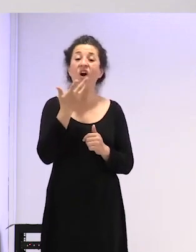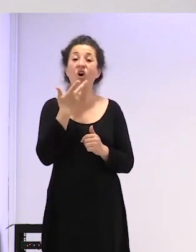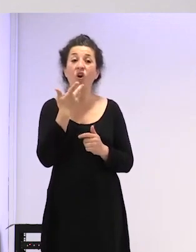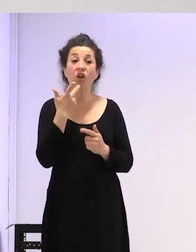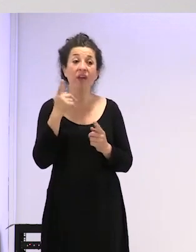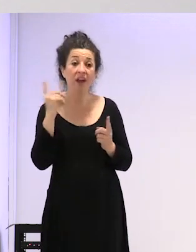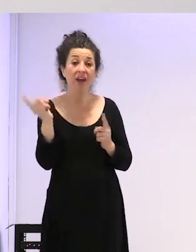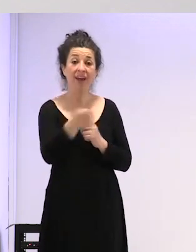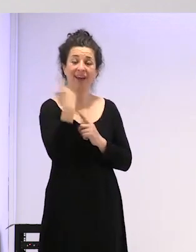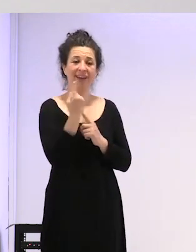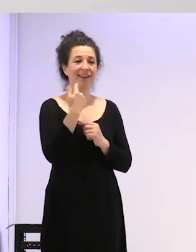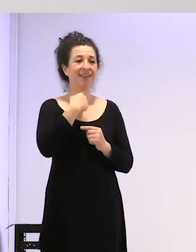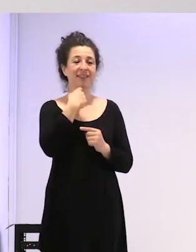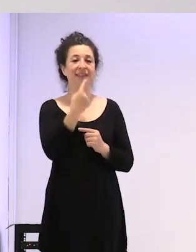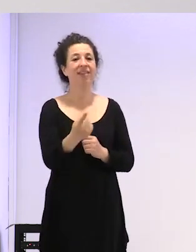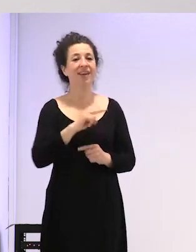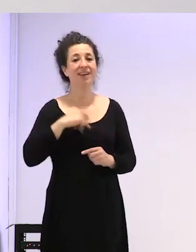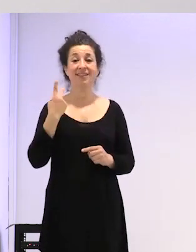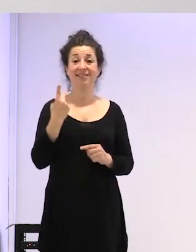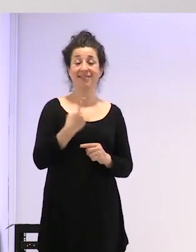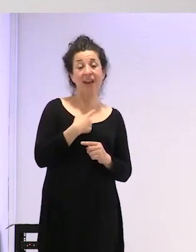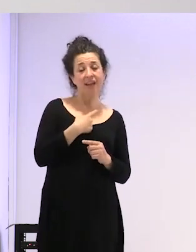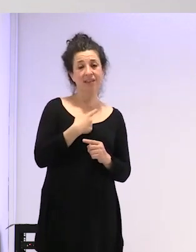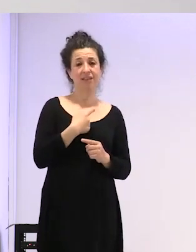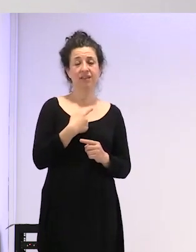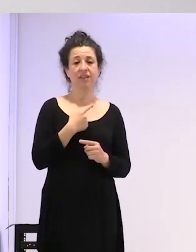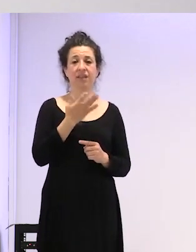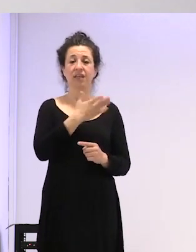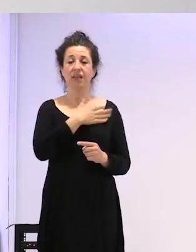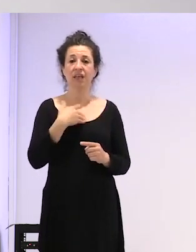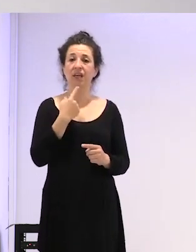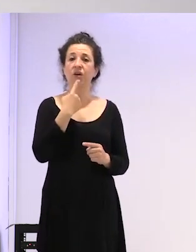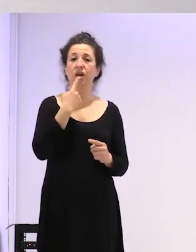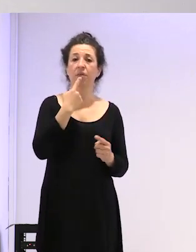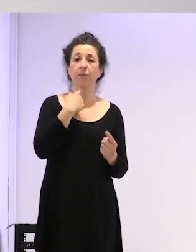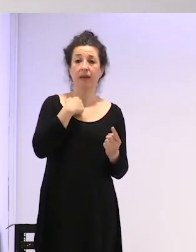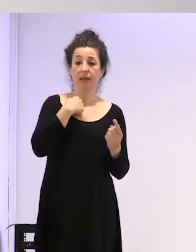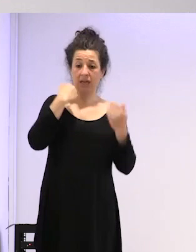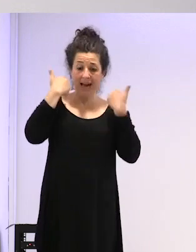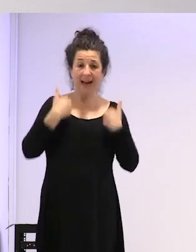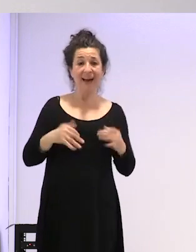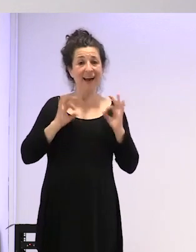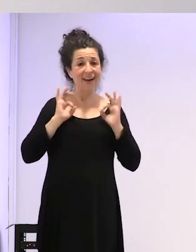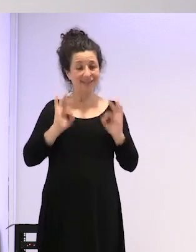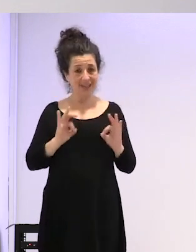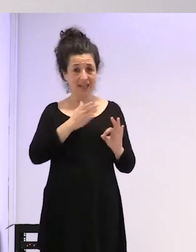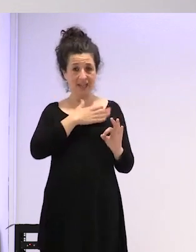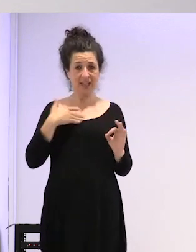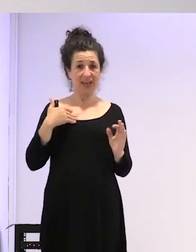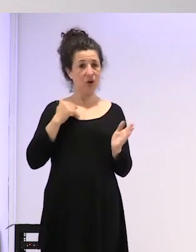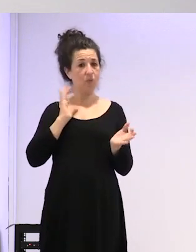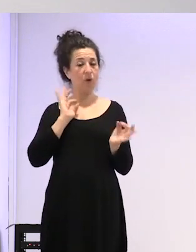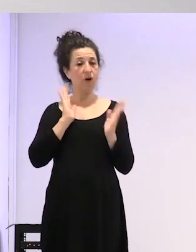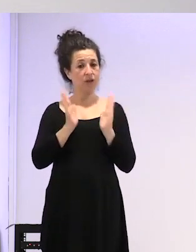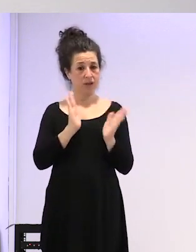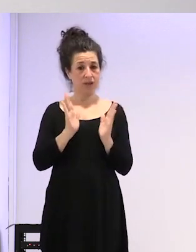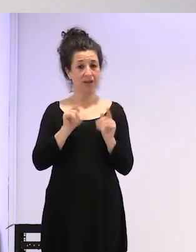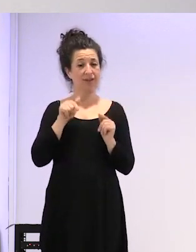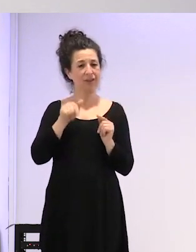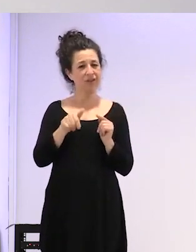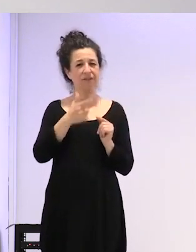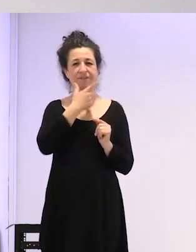que eres trans y que quieres que te traten como quien eres tampoco es fácil digamos que también es una etapa